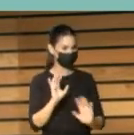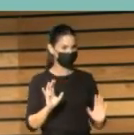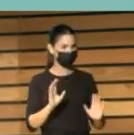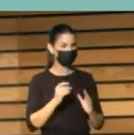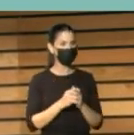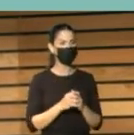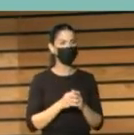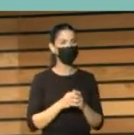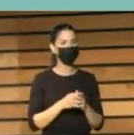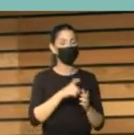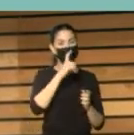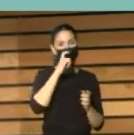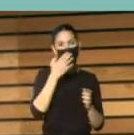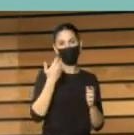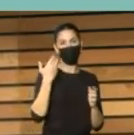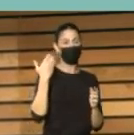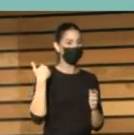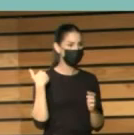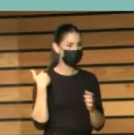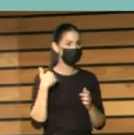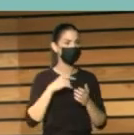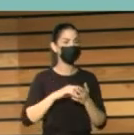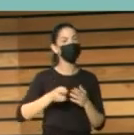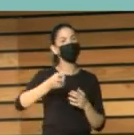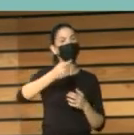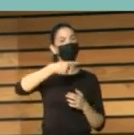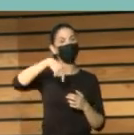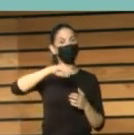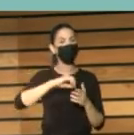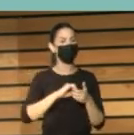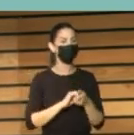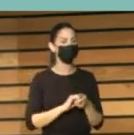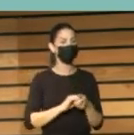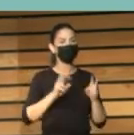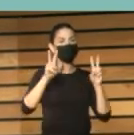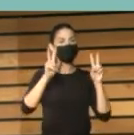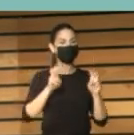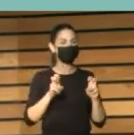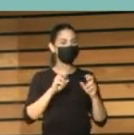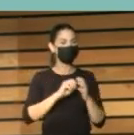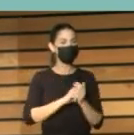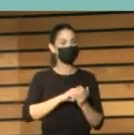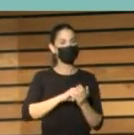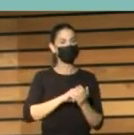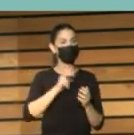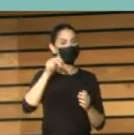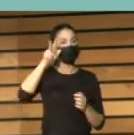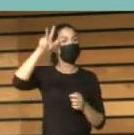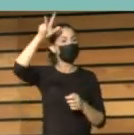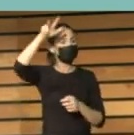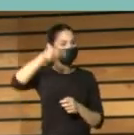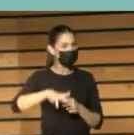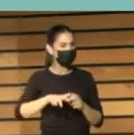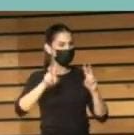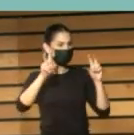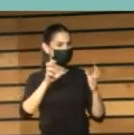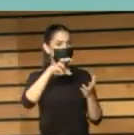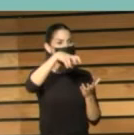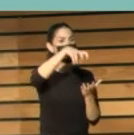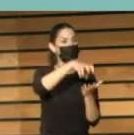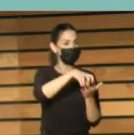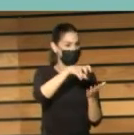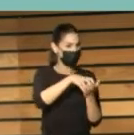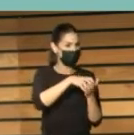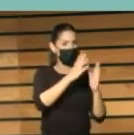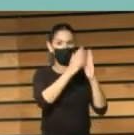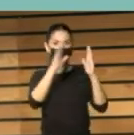bibliotecarios y bibliotecarías de Canarias han hecho para que se reconozca la biblioteca no como almacenes de libros, sino como espacios para la práctica social,